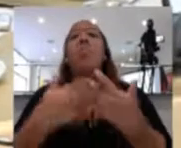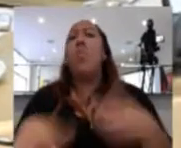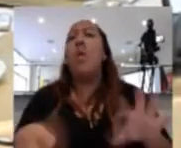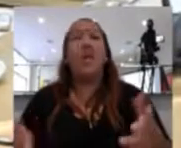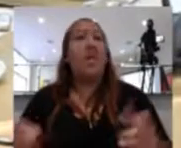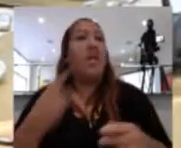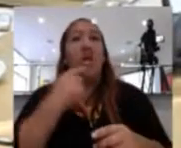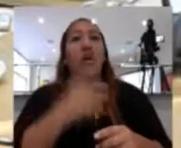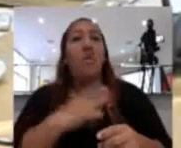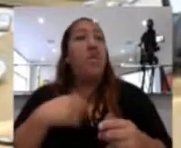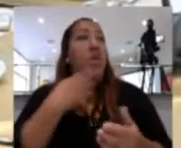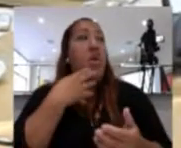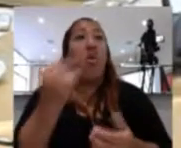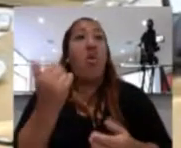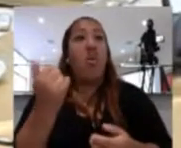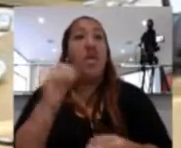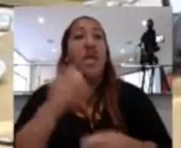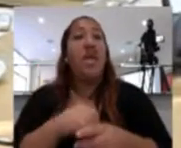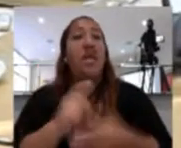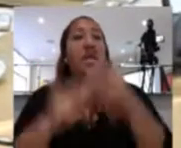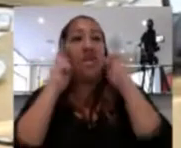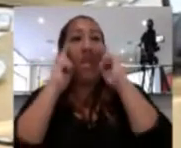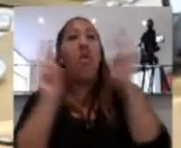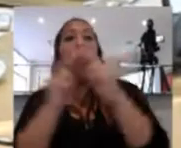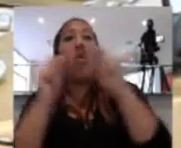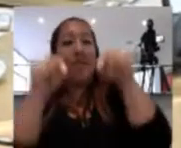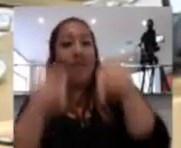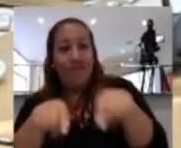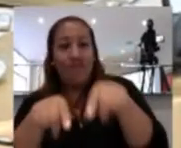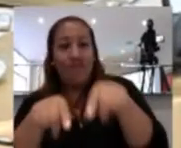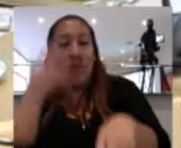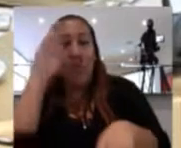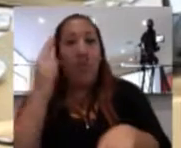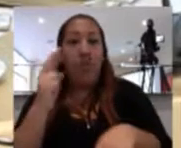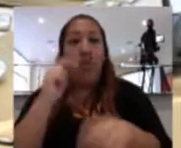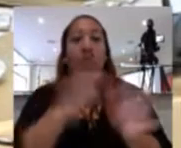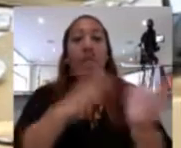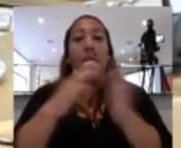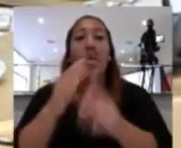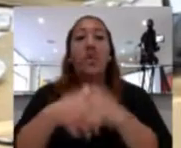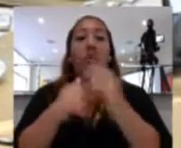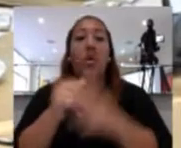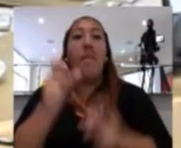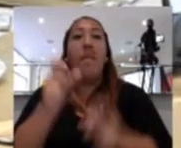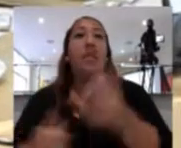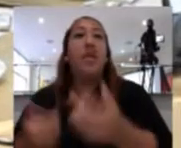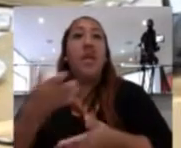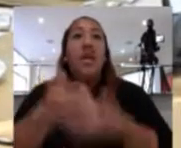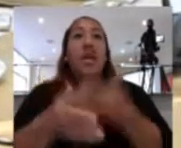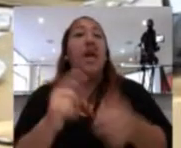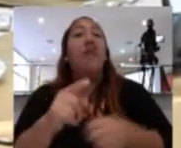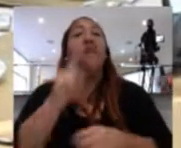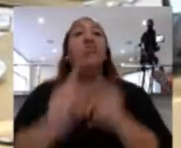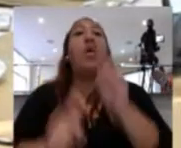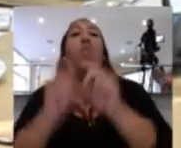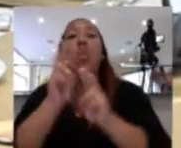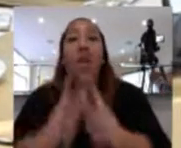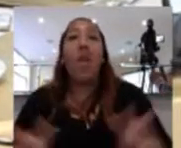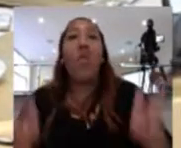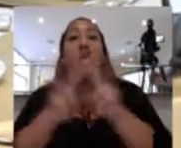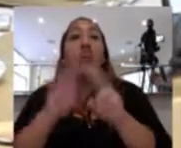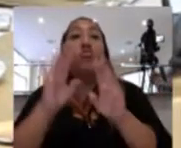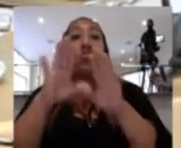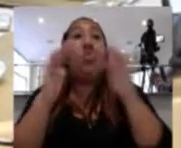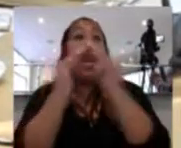el estado de cobranza en que se encuentren por parte de los contribuyentes que hayan subvaluado sus